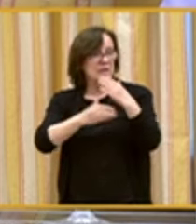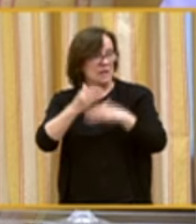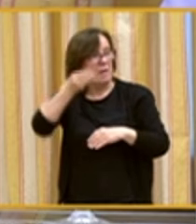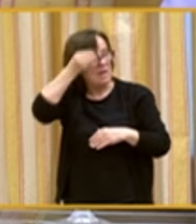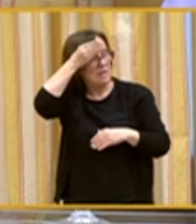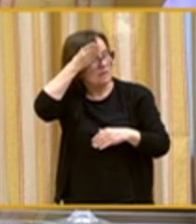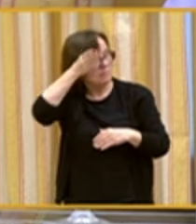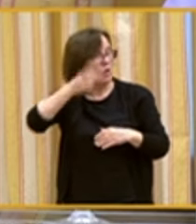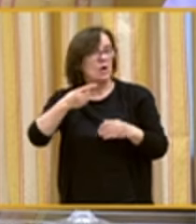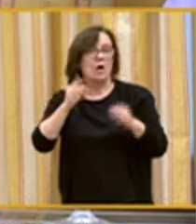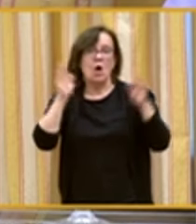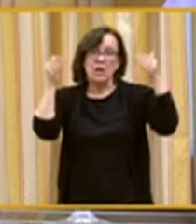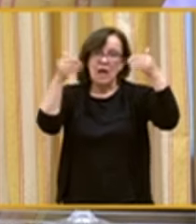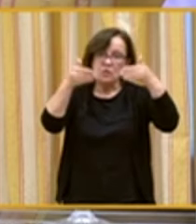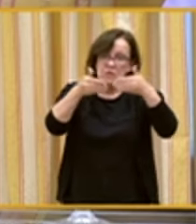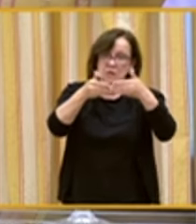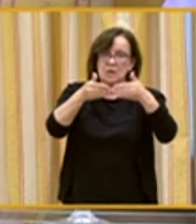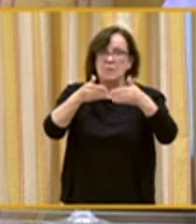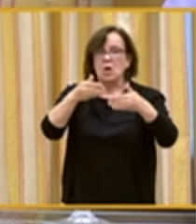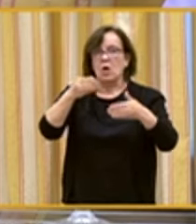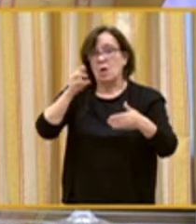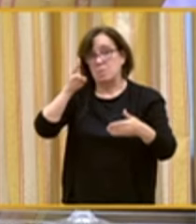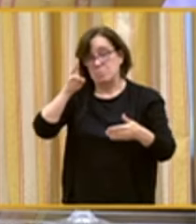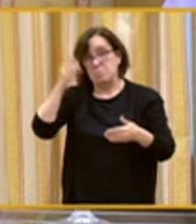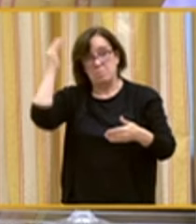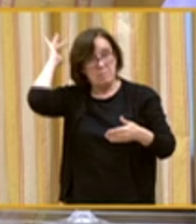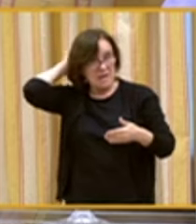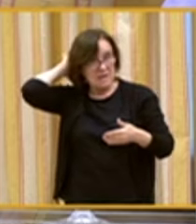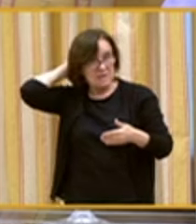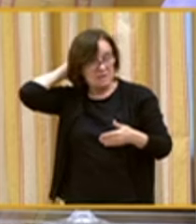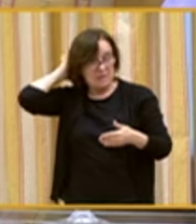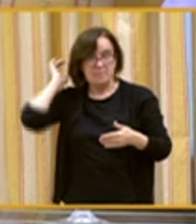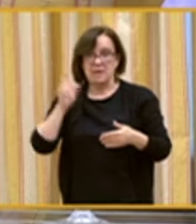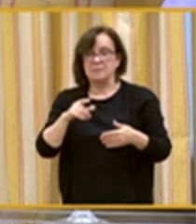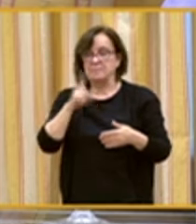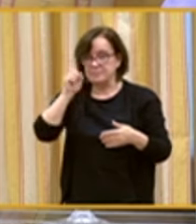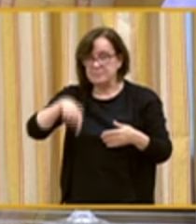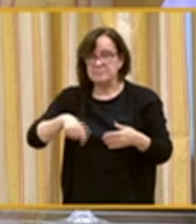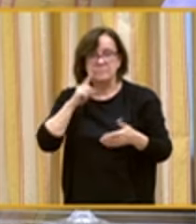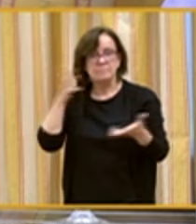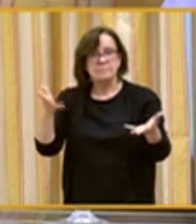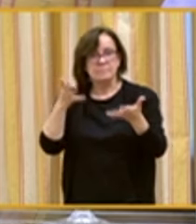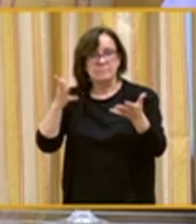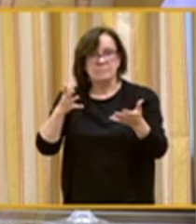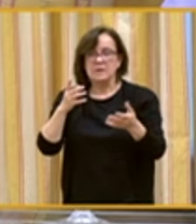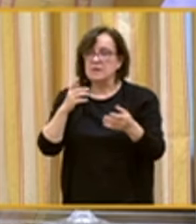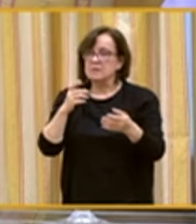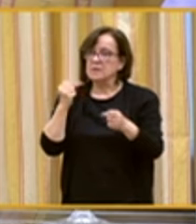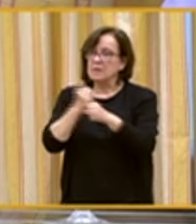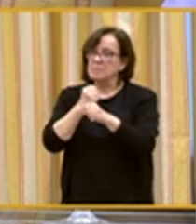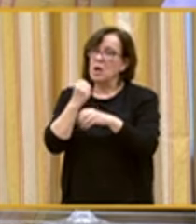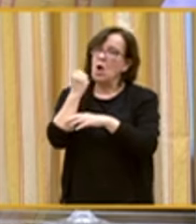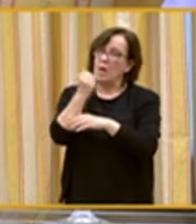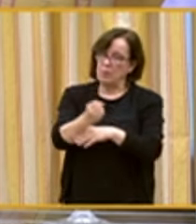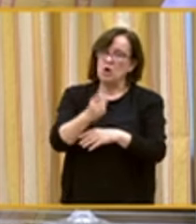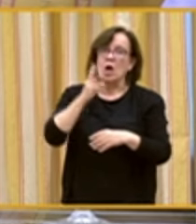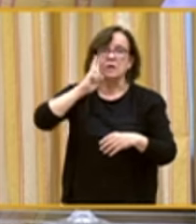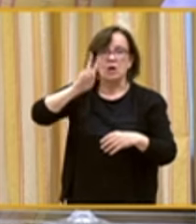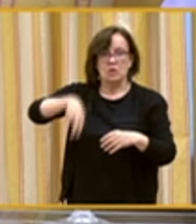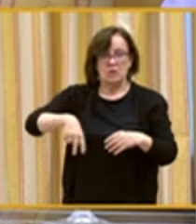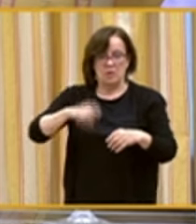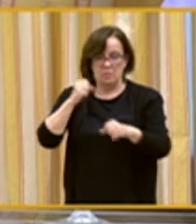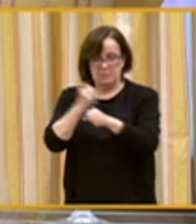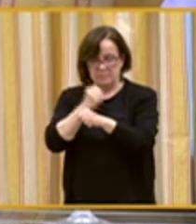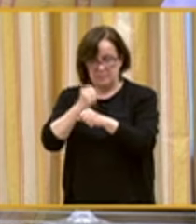intelectual, el autismo o la parálisis cerebral. Y también fomentar el empleo con apoyo y reconocer el